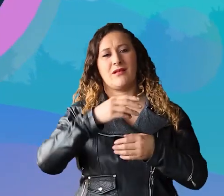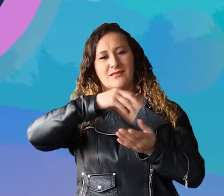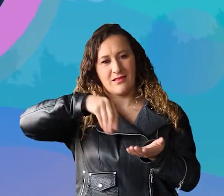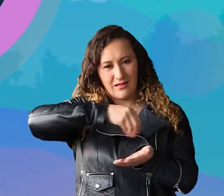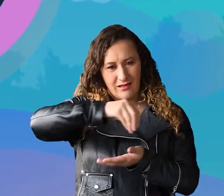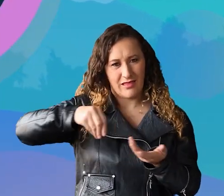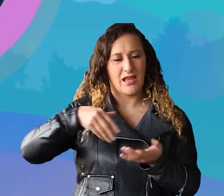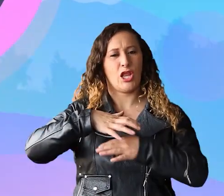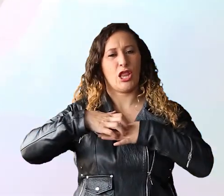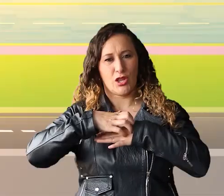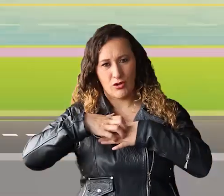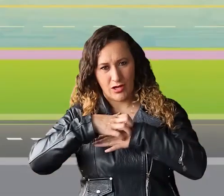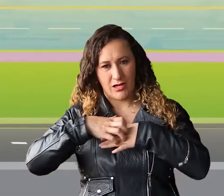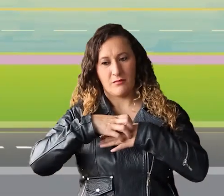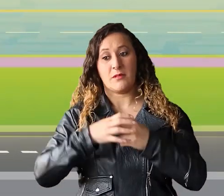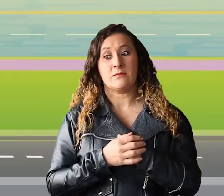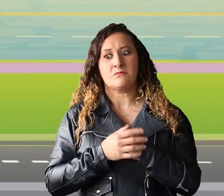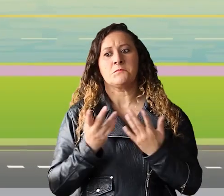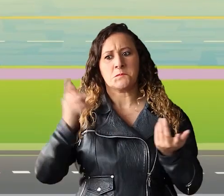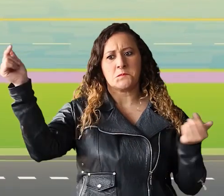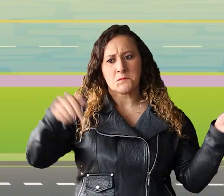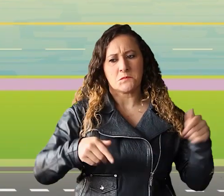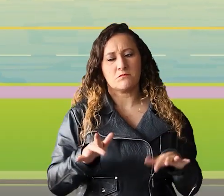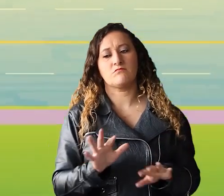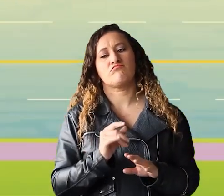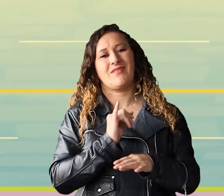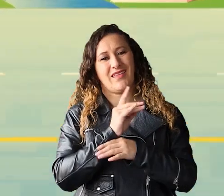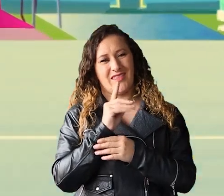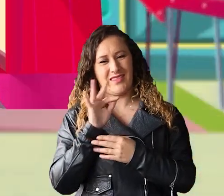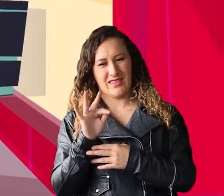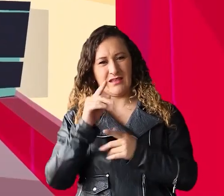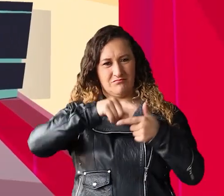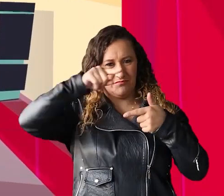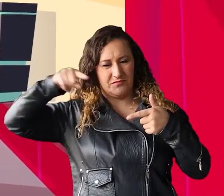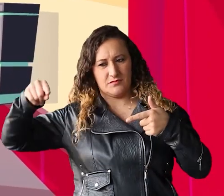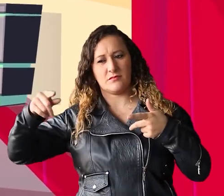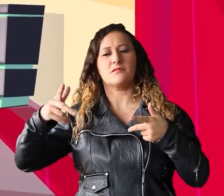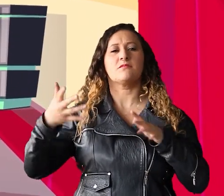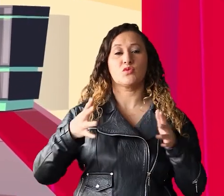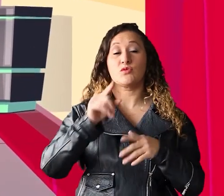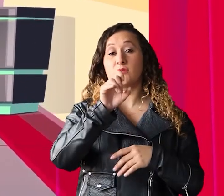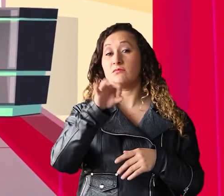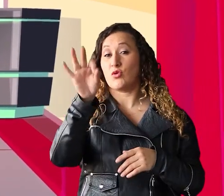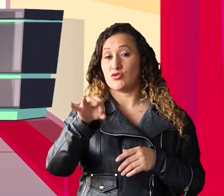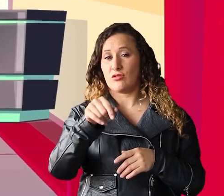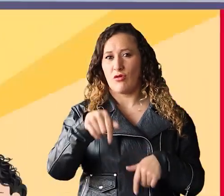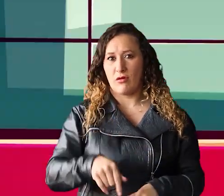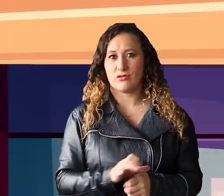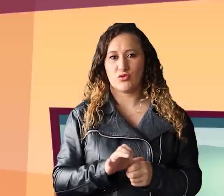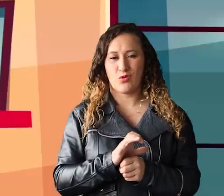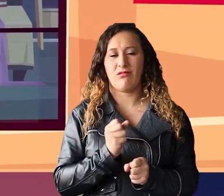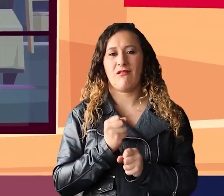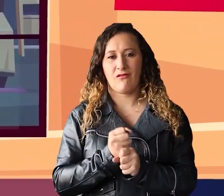Según los cálculos del Observatorio de Turismo del IDT, este sector genera en promedio el 6% de los empleos que ofrece la